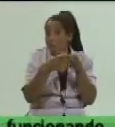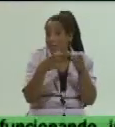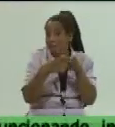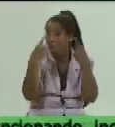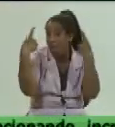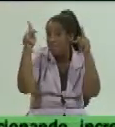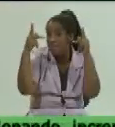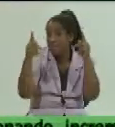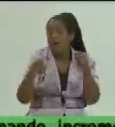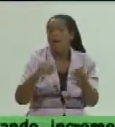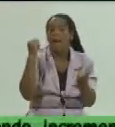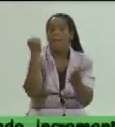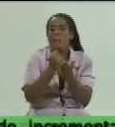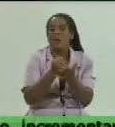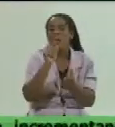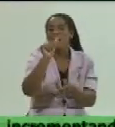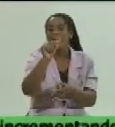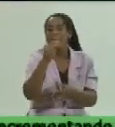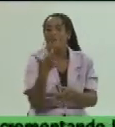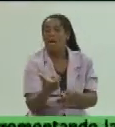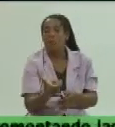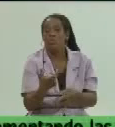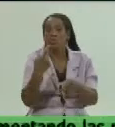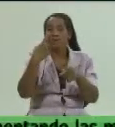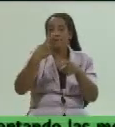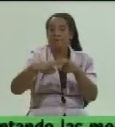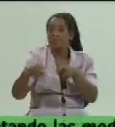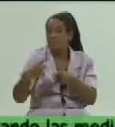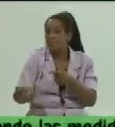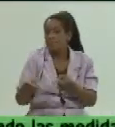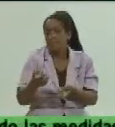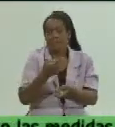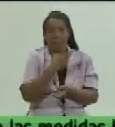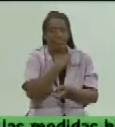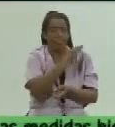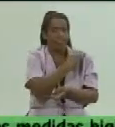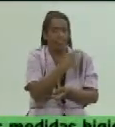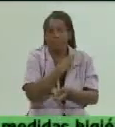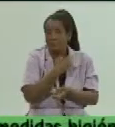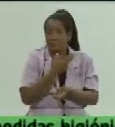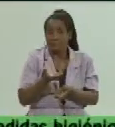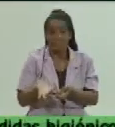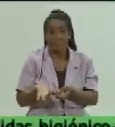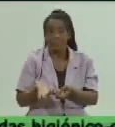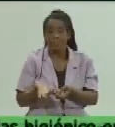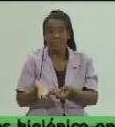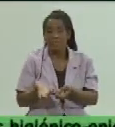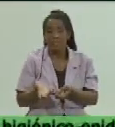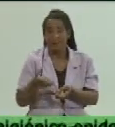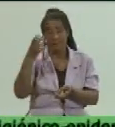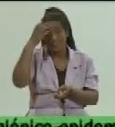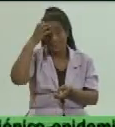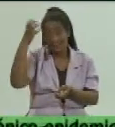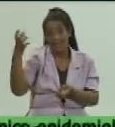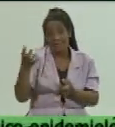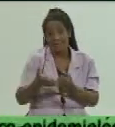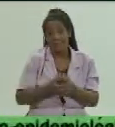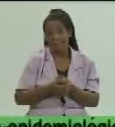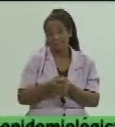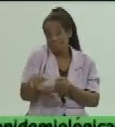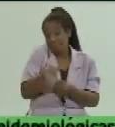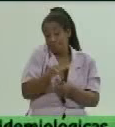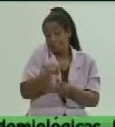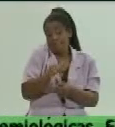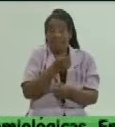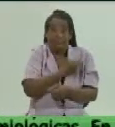con el consumo social con los encargos a la a los encargos estatales con comunes que conocemos de la